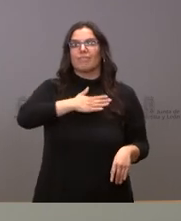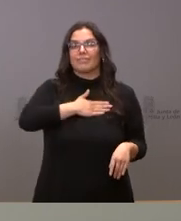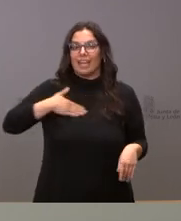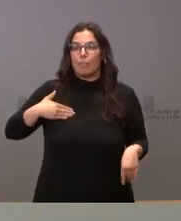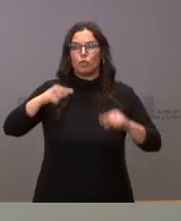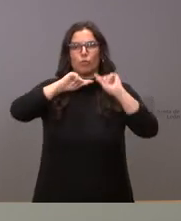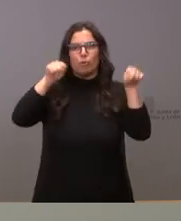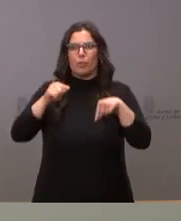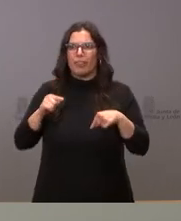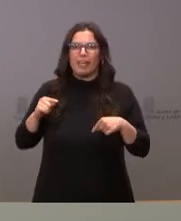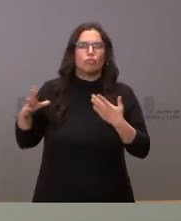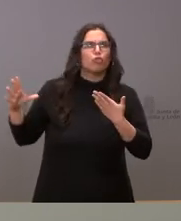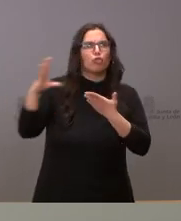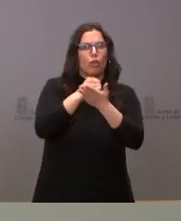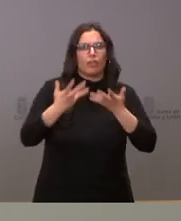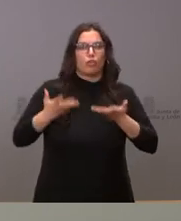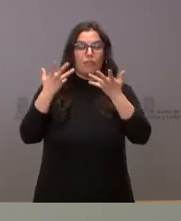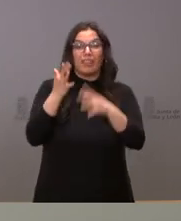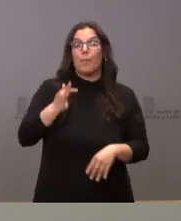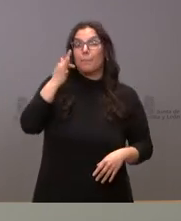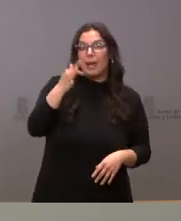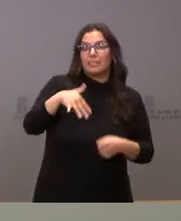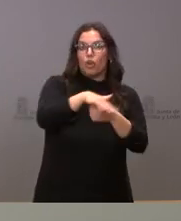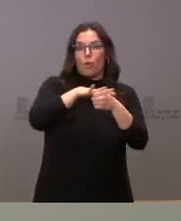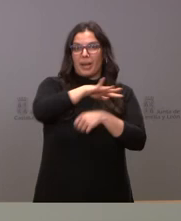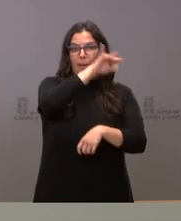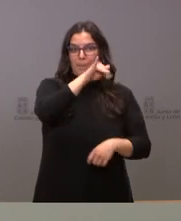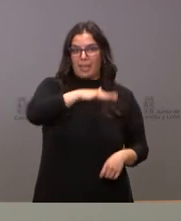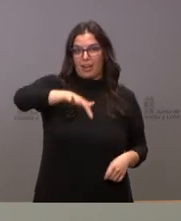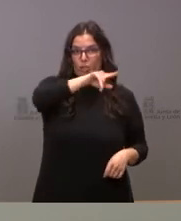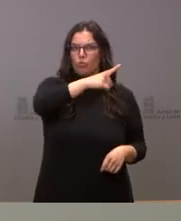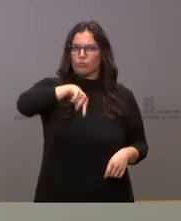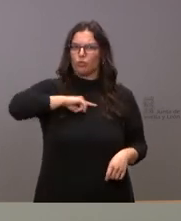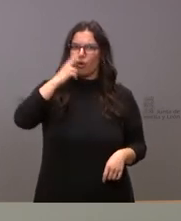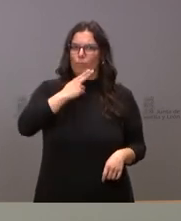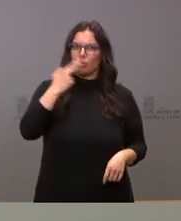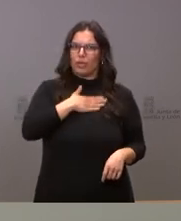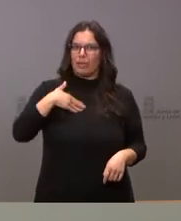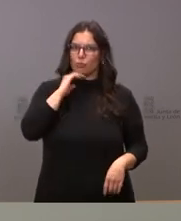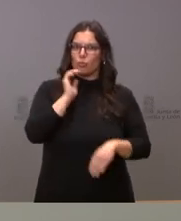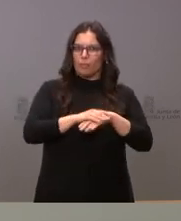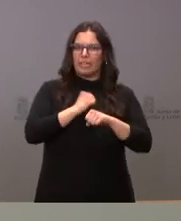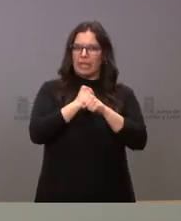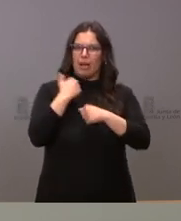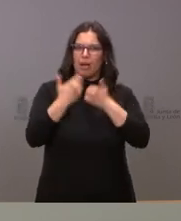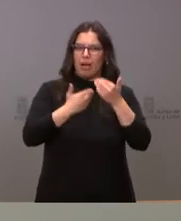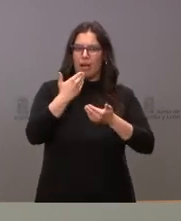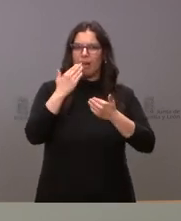las provincias más la comarca del Bierzo como usted conoce es un compromiso que queremos cumplir en el que estamos trabajando y queremos que sea una